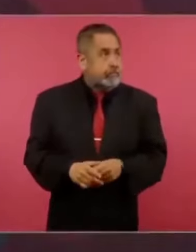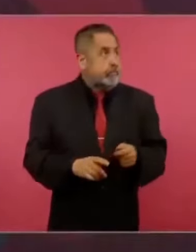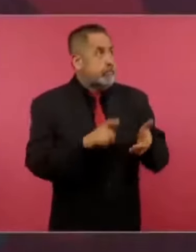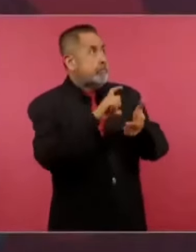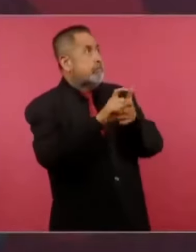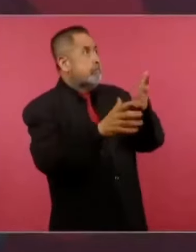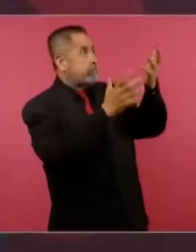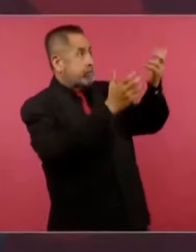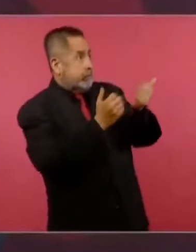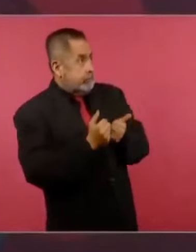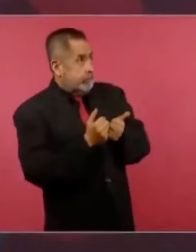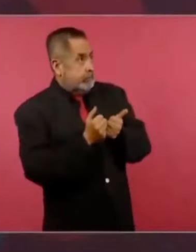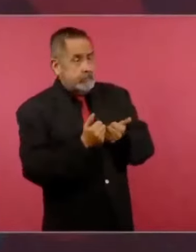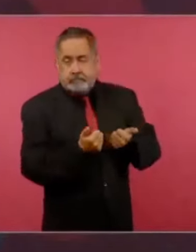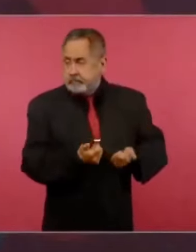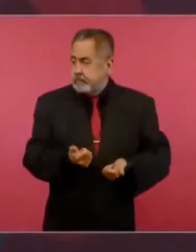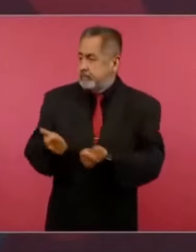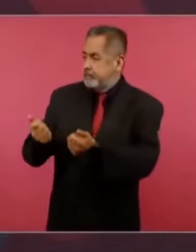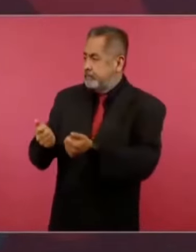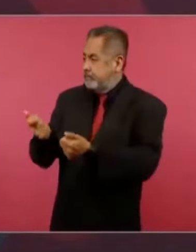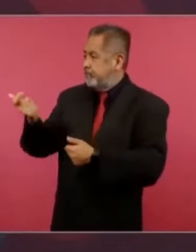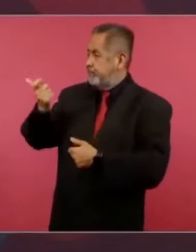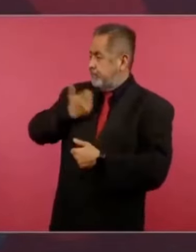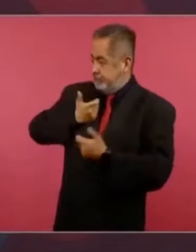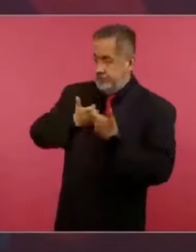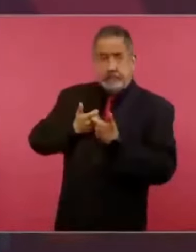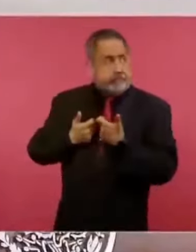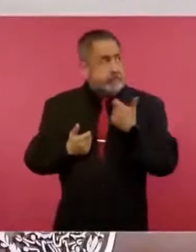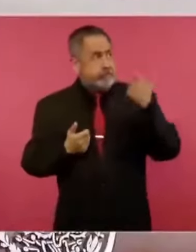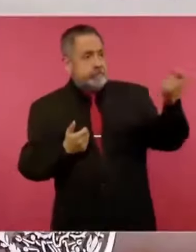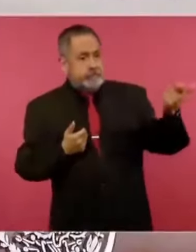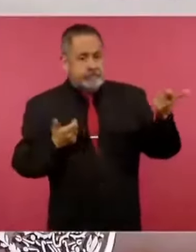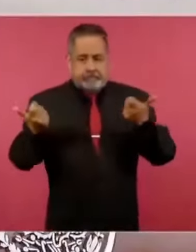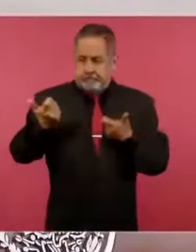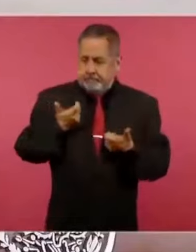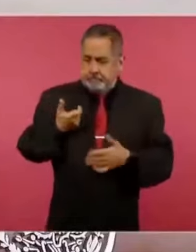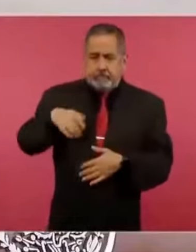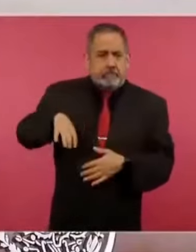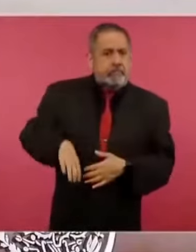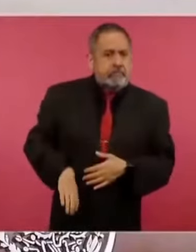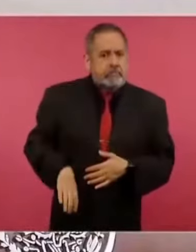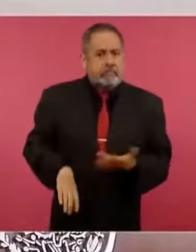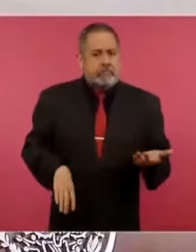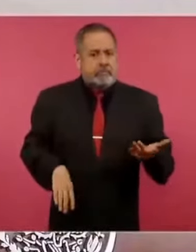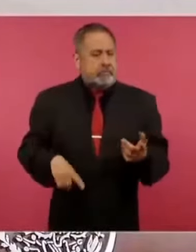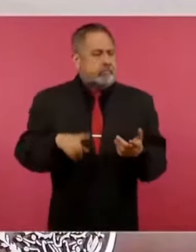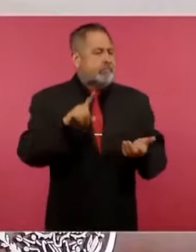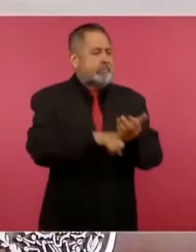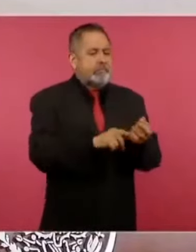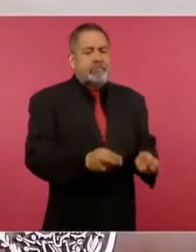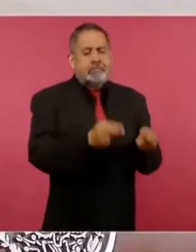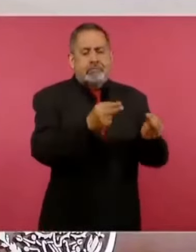tenían que ver hasta con los medios de manipulación.